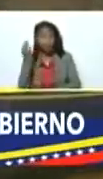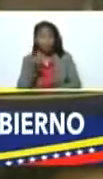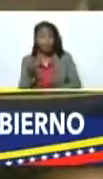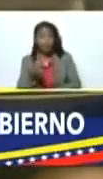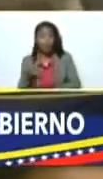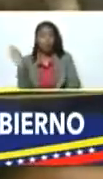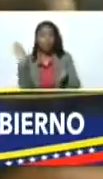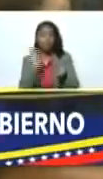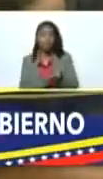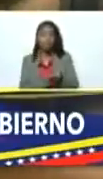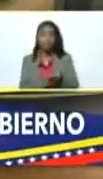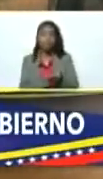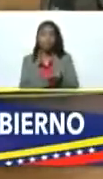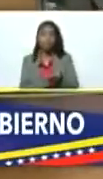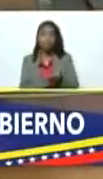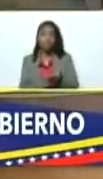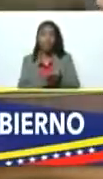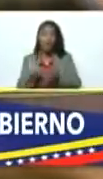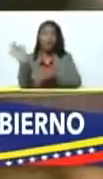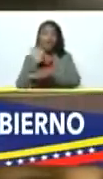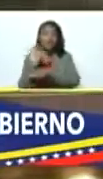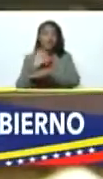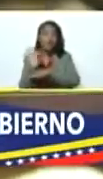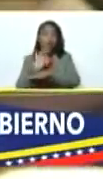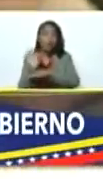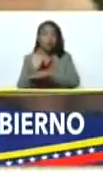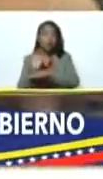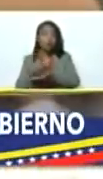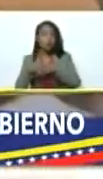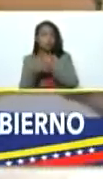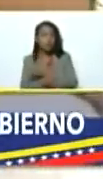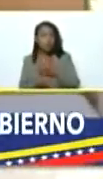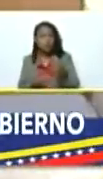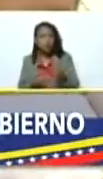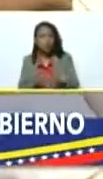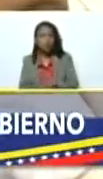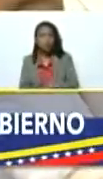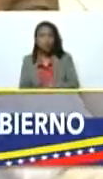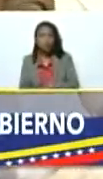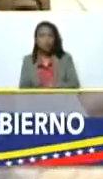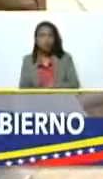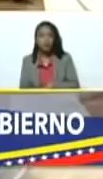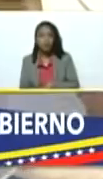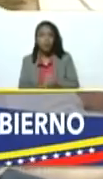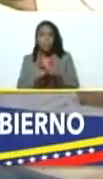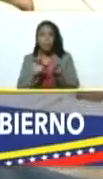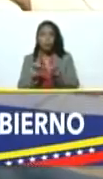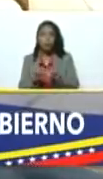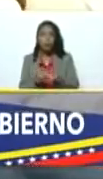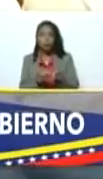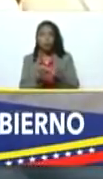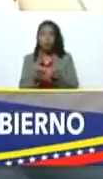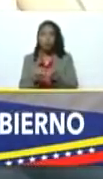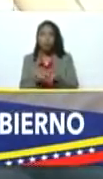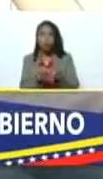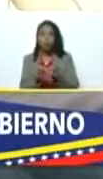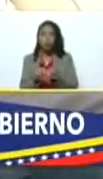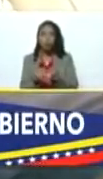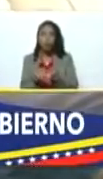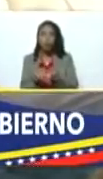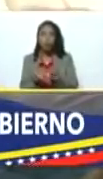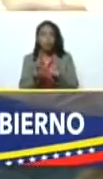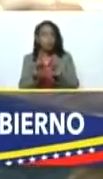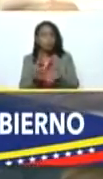establecido el funcionamiento de una secretaría. La